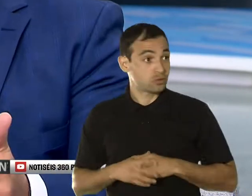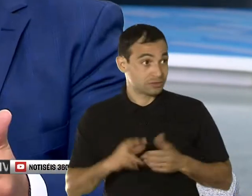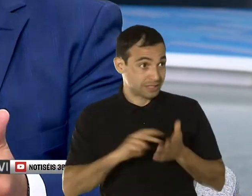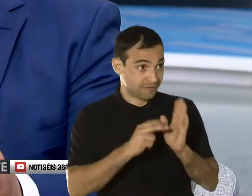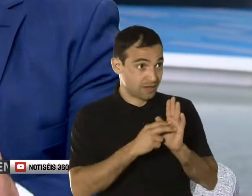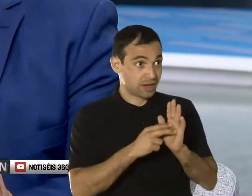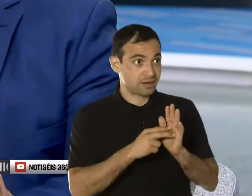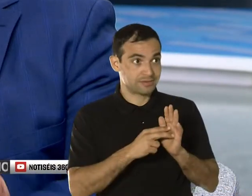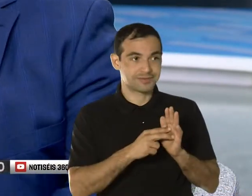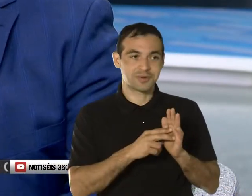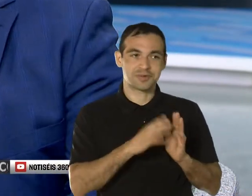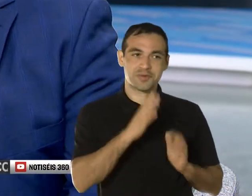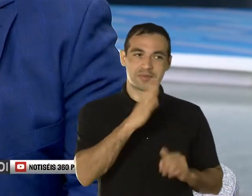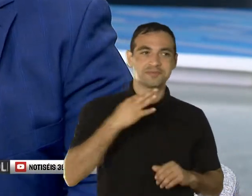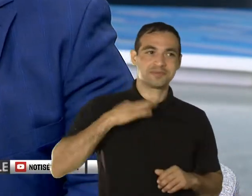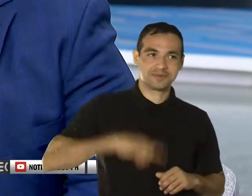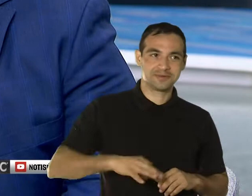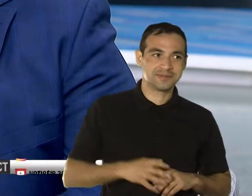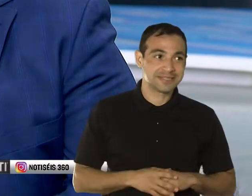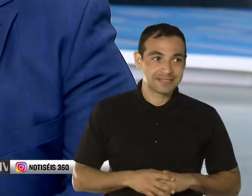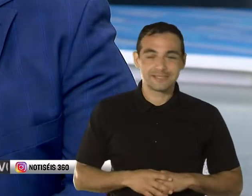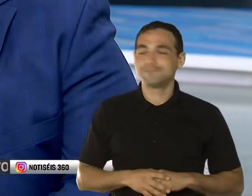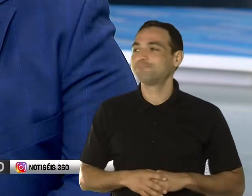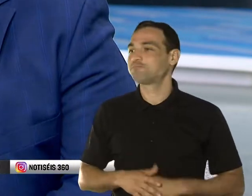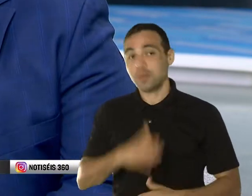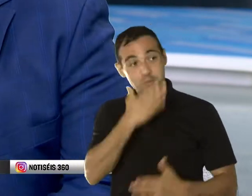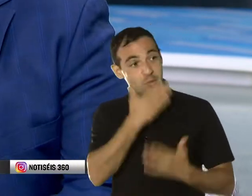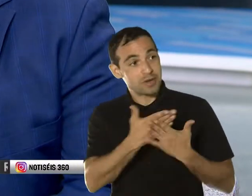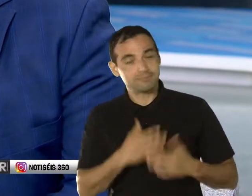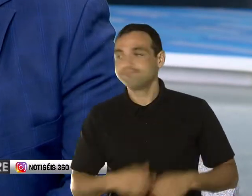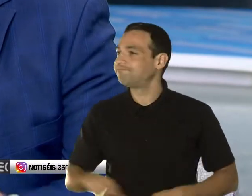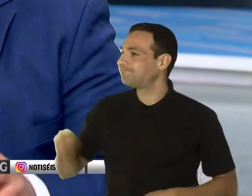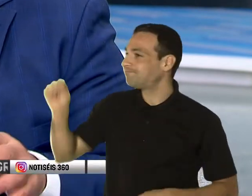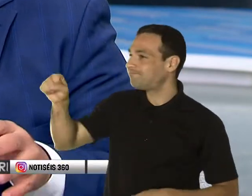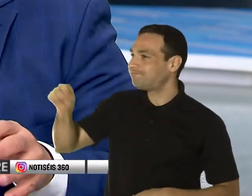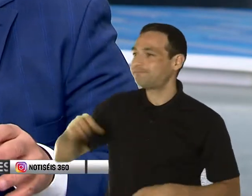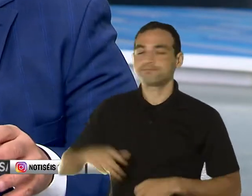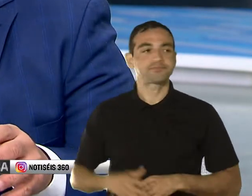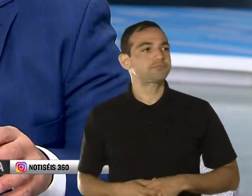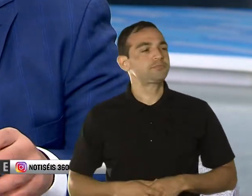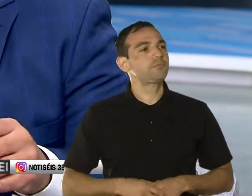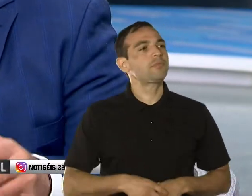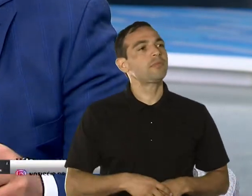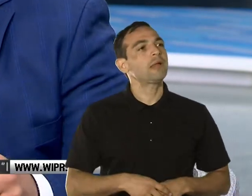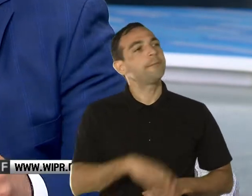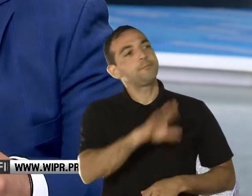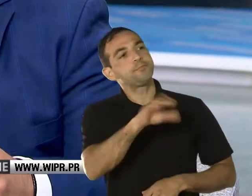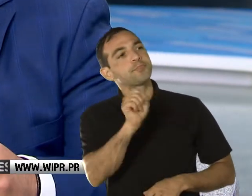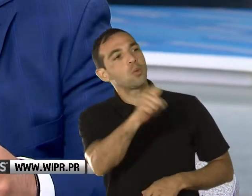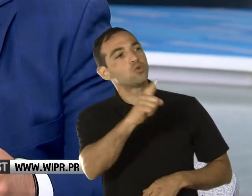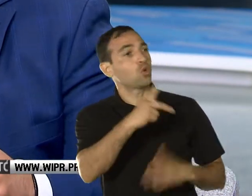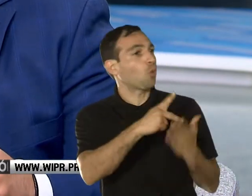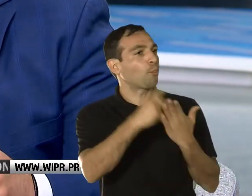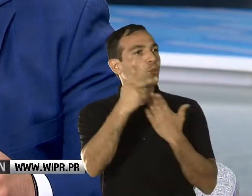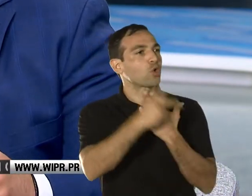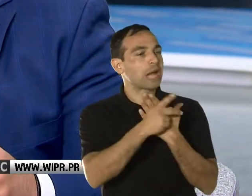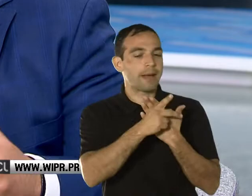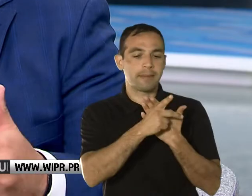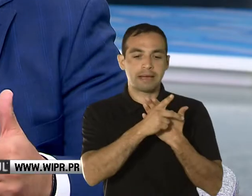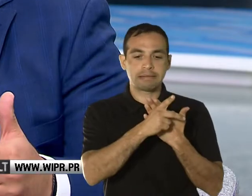completo, ya se abre el espacio. Eso es así. Qué bueno. Mire, en cuanto a los programas que ofrece